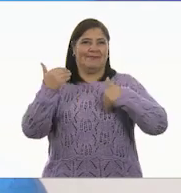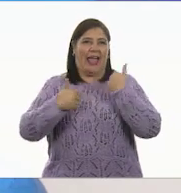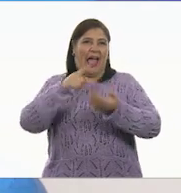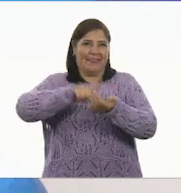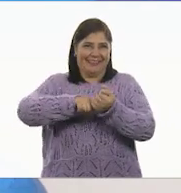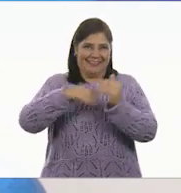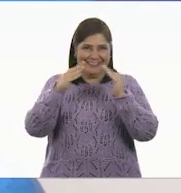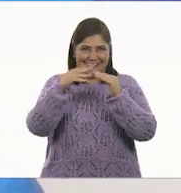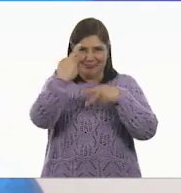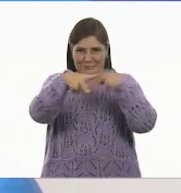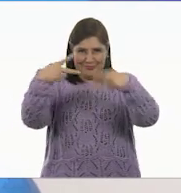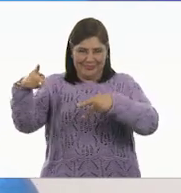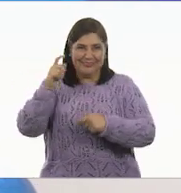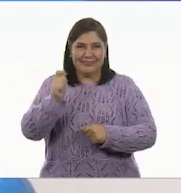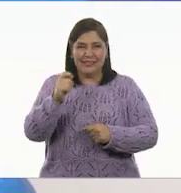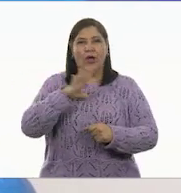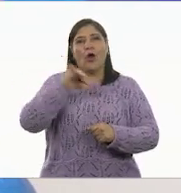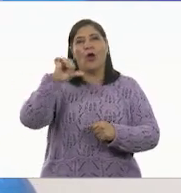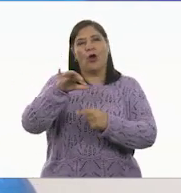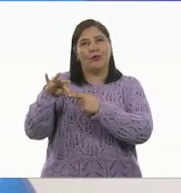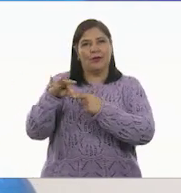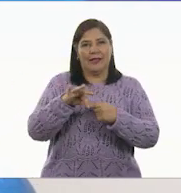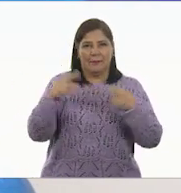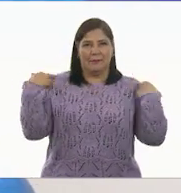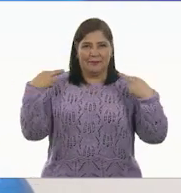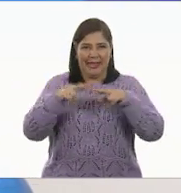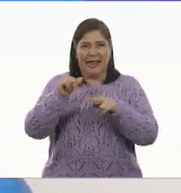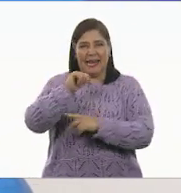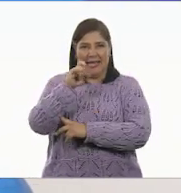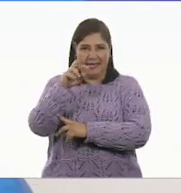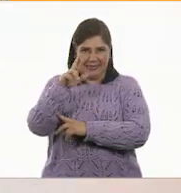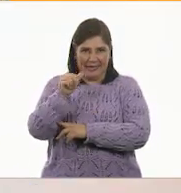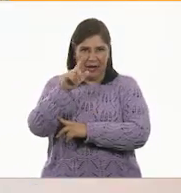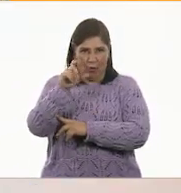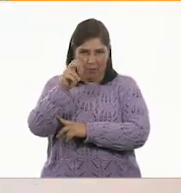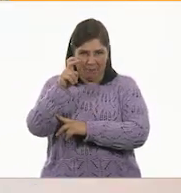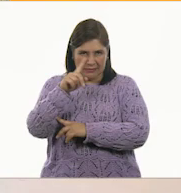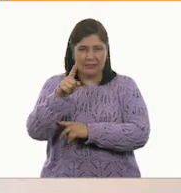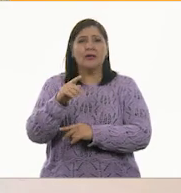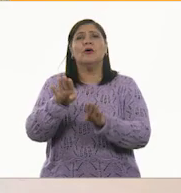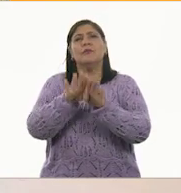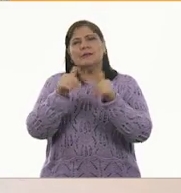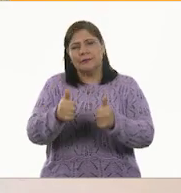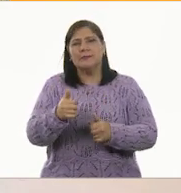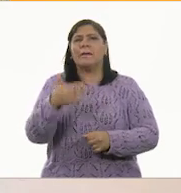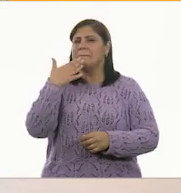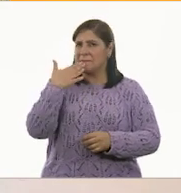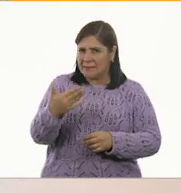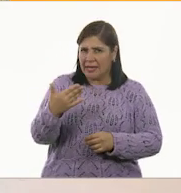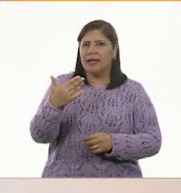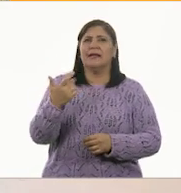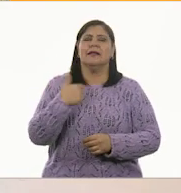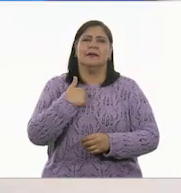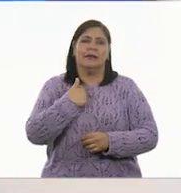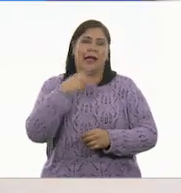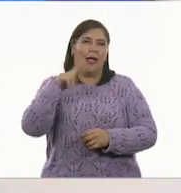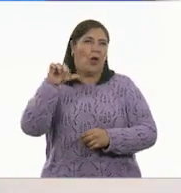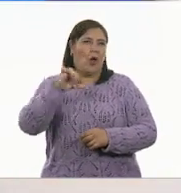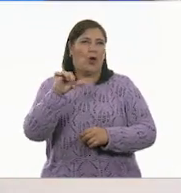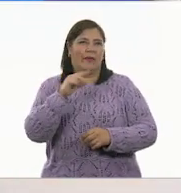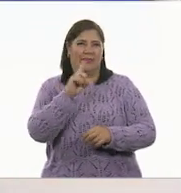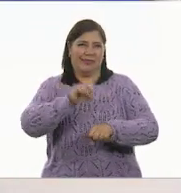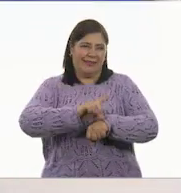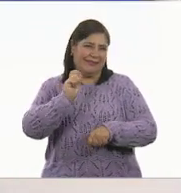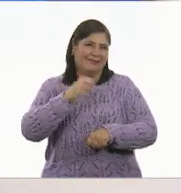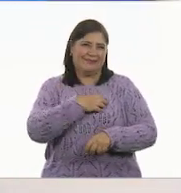Y hoy nos acompaña la maestra Alejandra López. Alejandra, ¿cómo estás? Muy bien, Aníbal. Muchas gracias. Excelente. Amigos, estamos muy emocionados